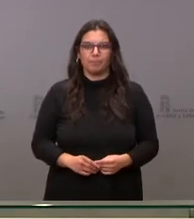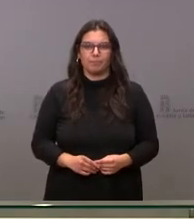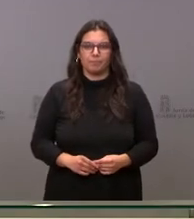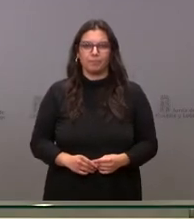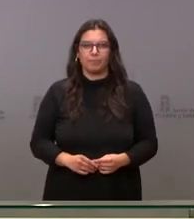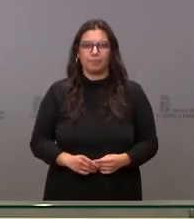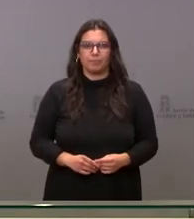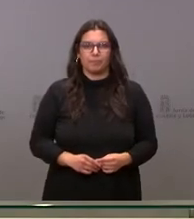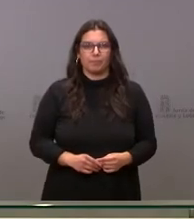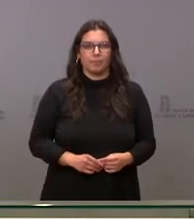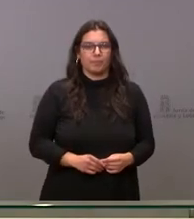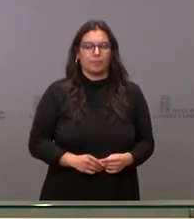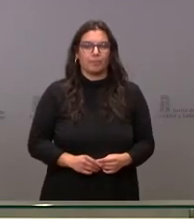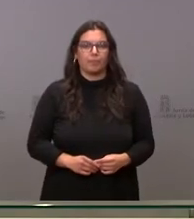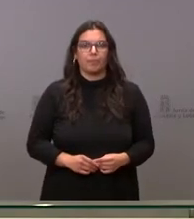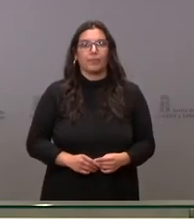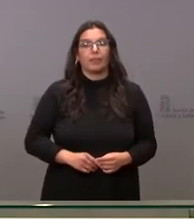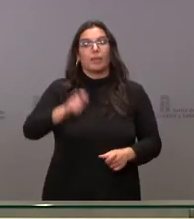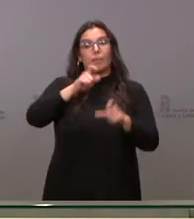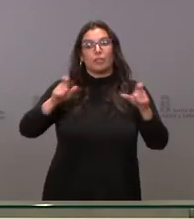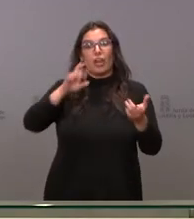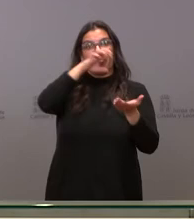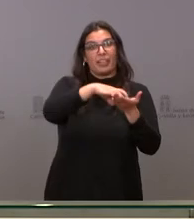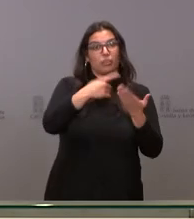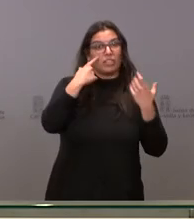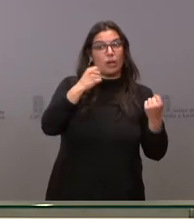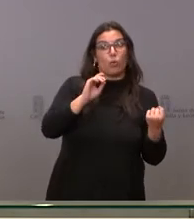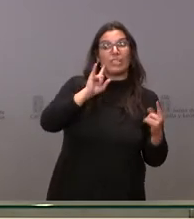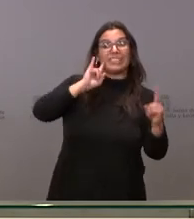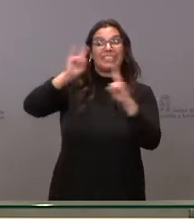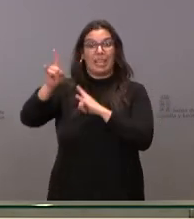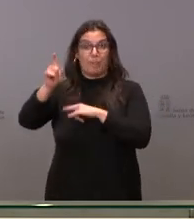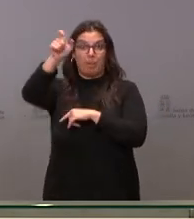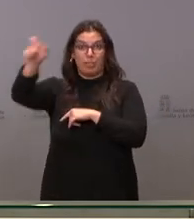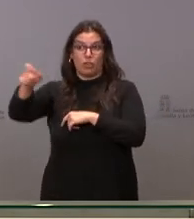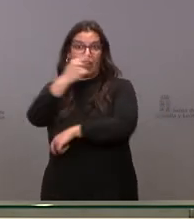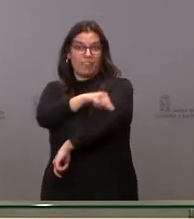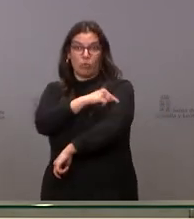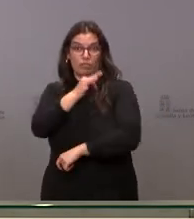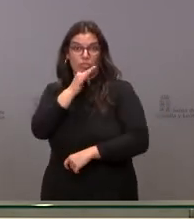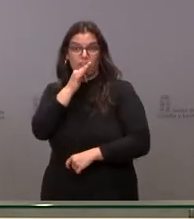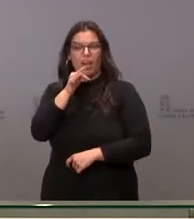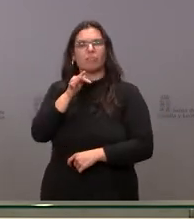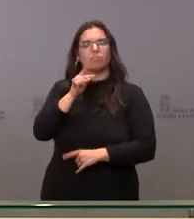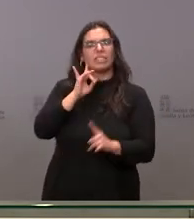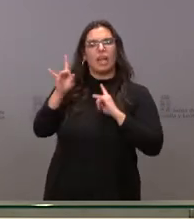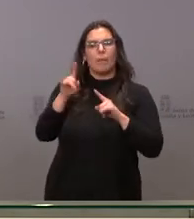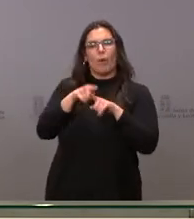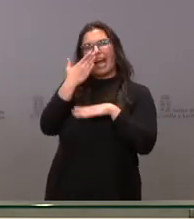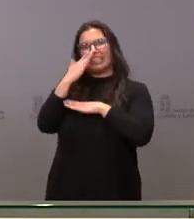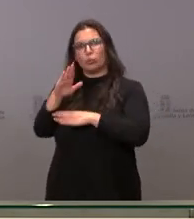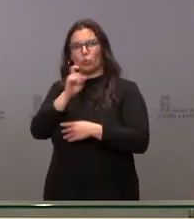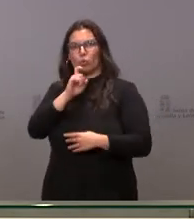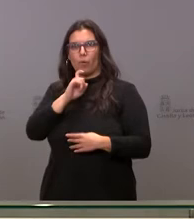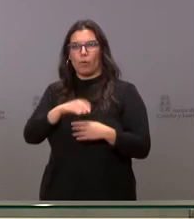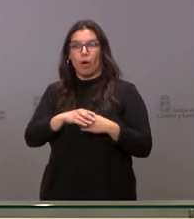¿Cómo es el tono de esa llamada del Centro de Salud a las personas que libremente han decidido no vacunarse? No